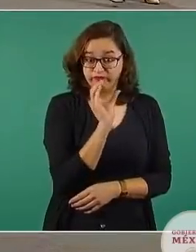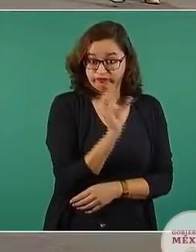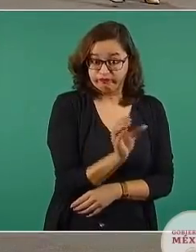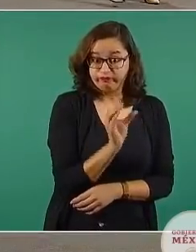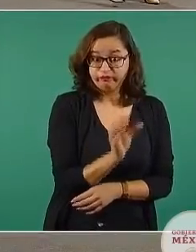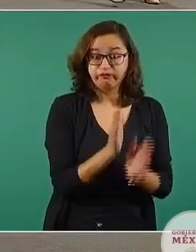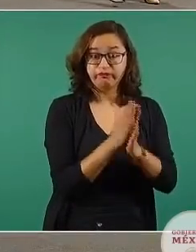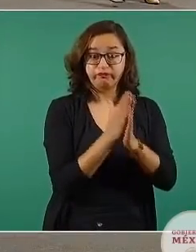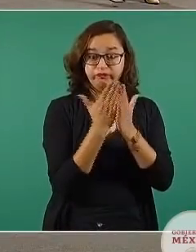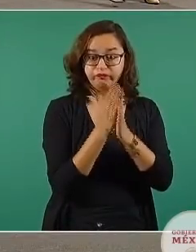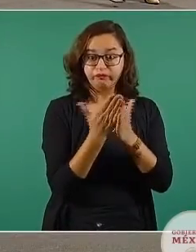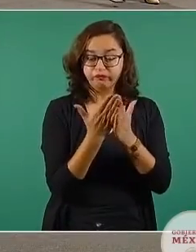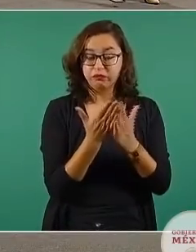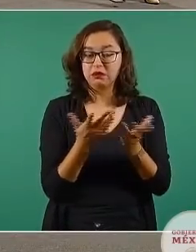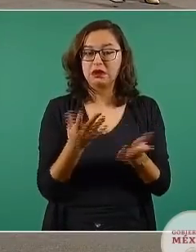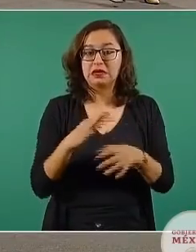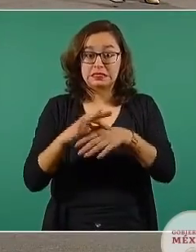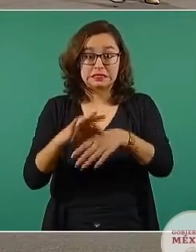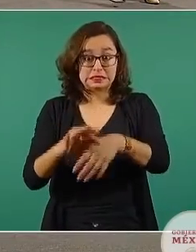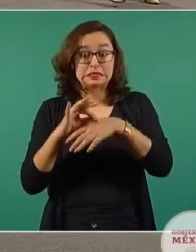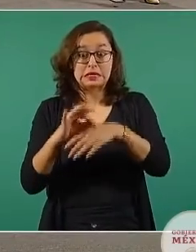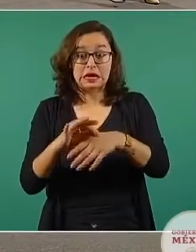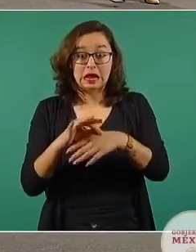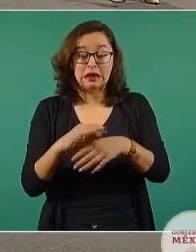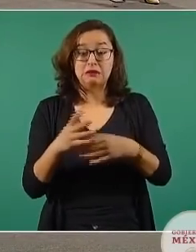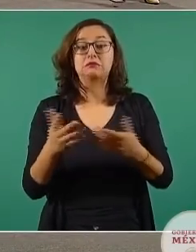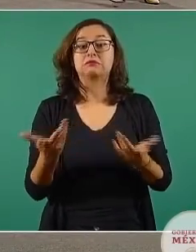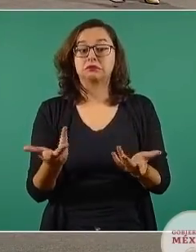costo promedio reúne a esto.